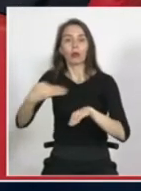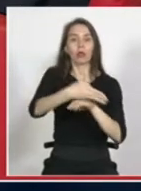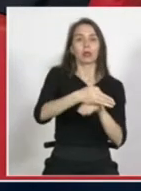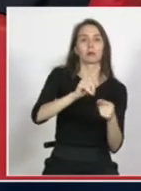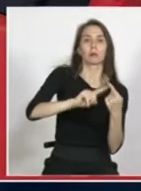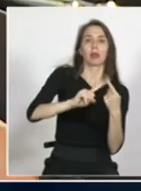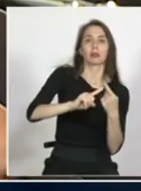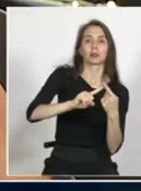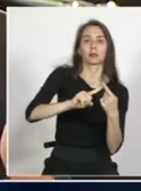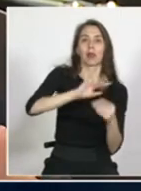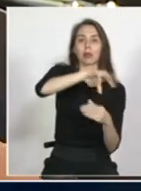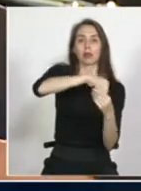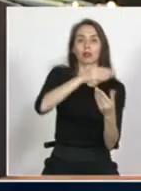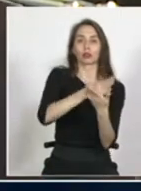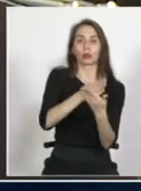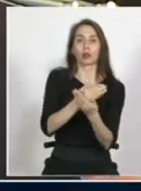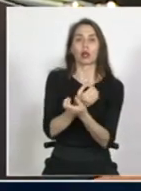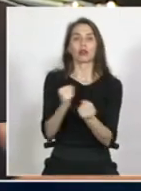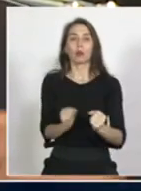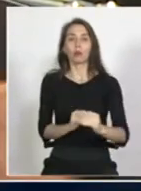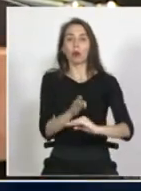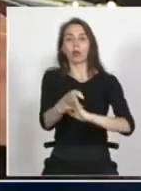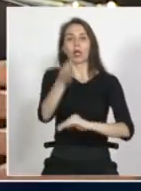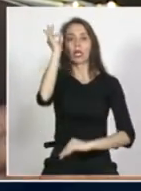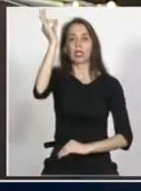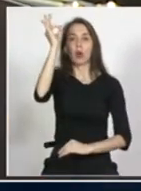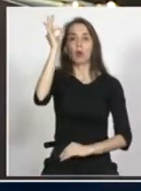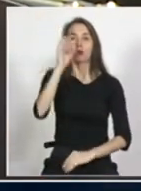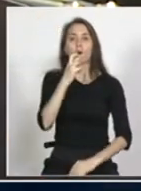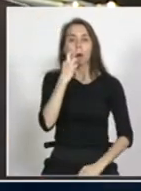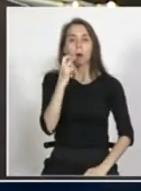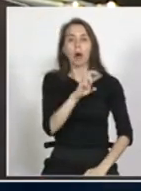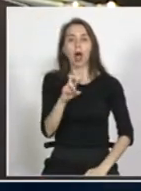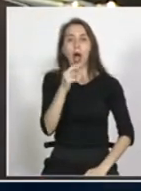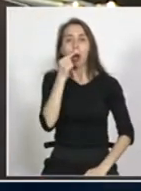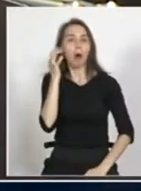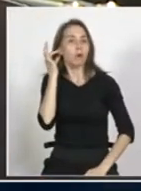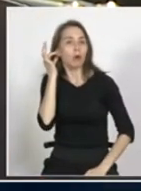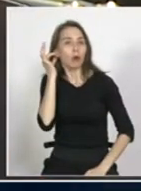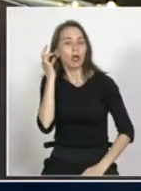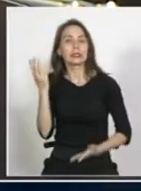relación a algo tan simple como podría ser una reunión de apoderados, es muy difícil.